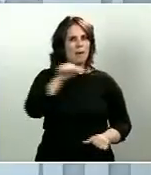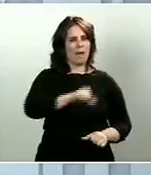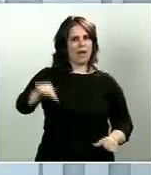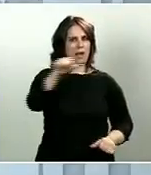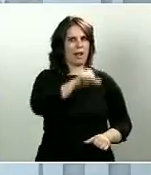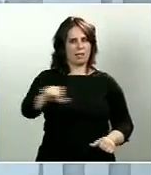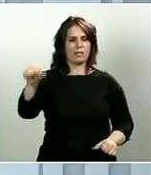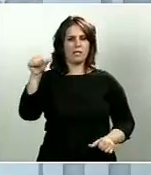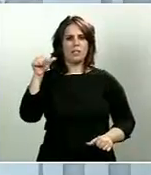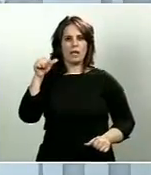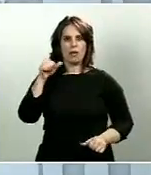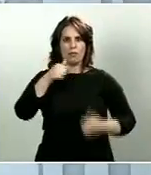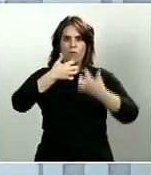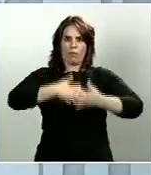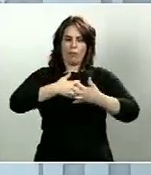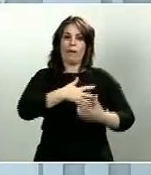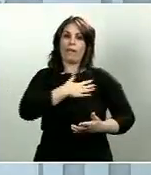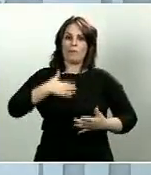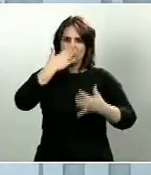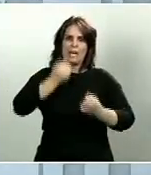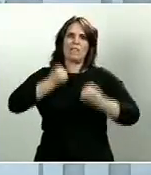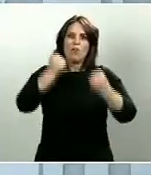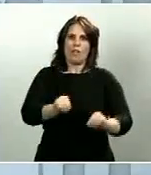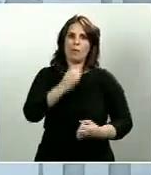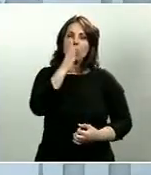reforzarlo y queremos también agradecerlo.